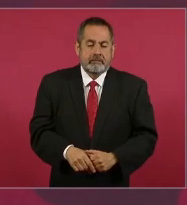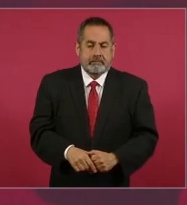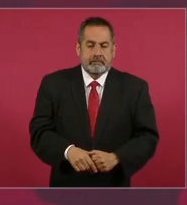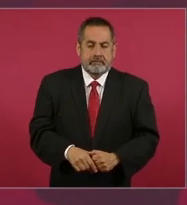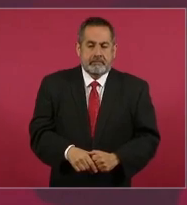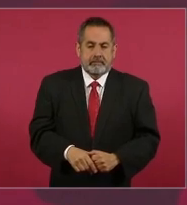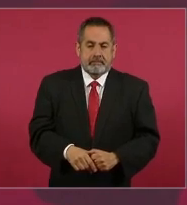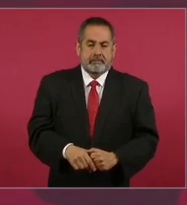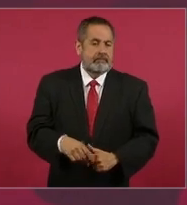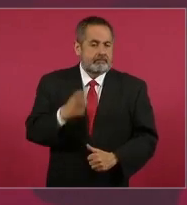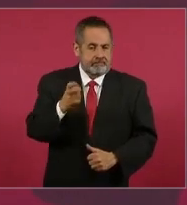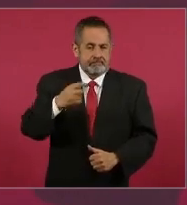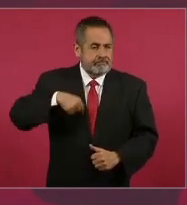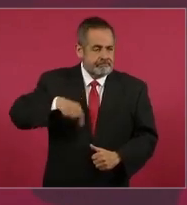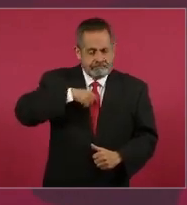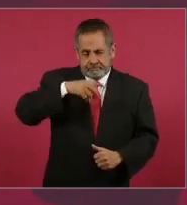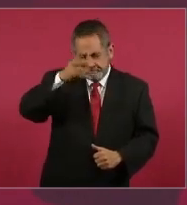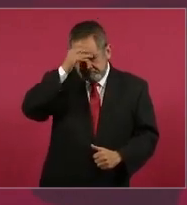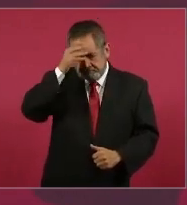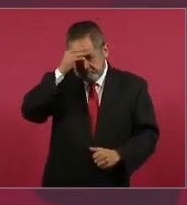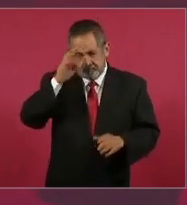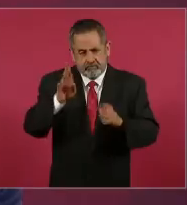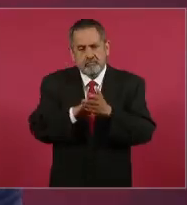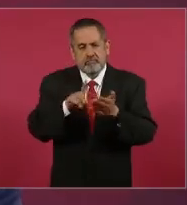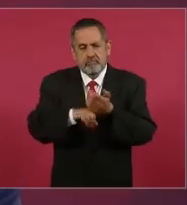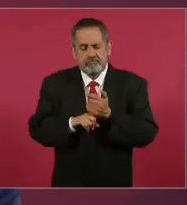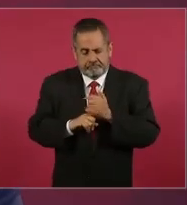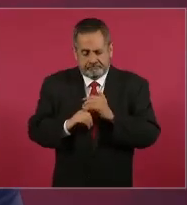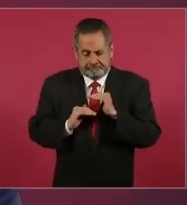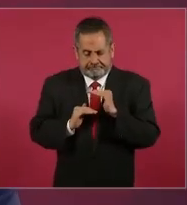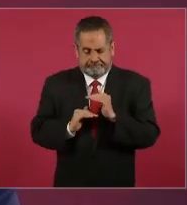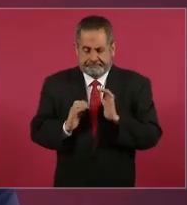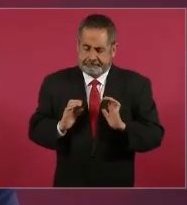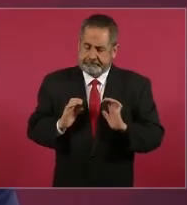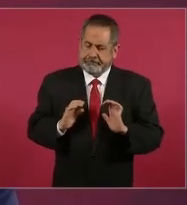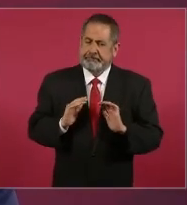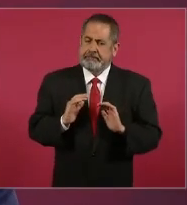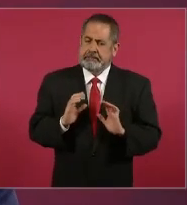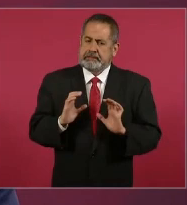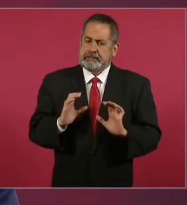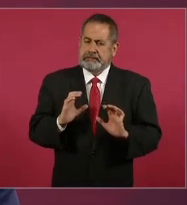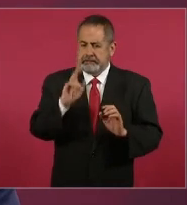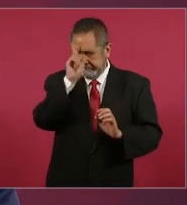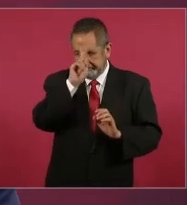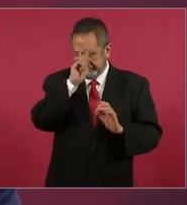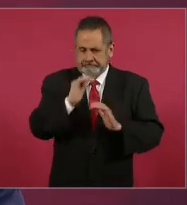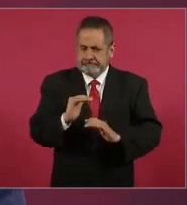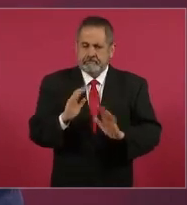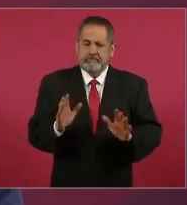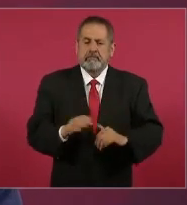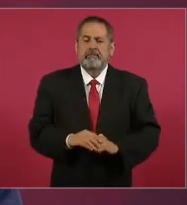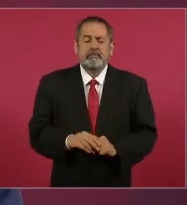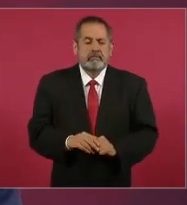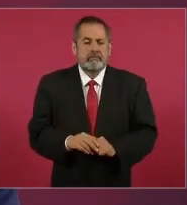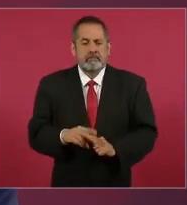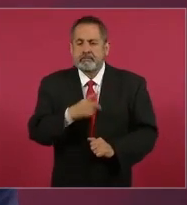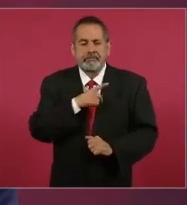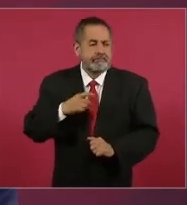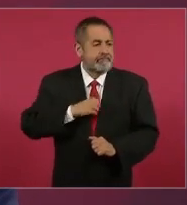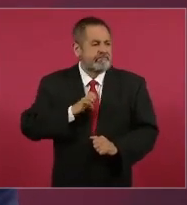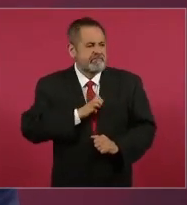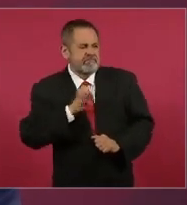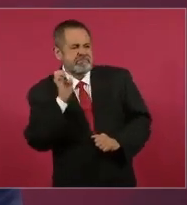Por eso hay que aprender a autolimitarnos y no odiar